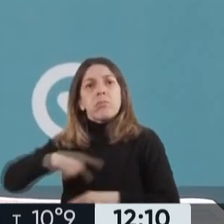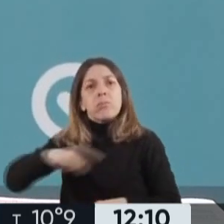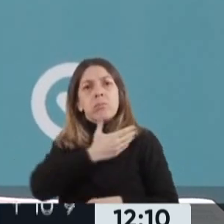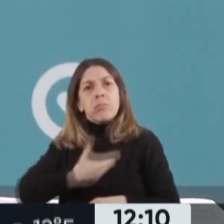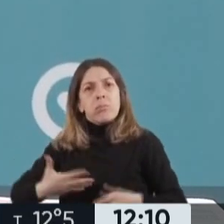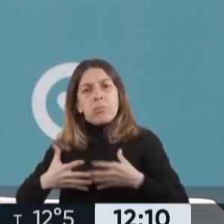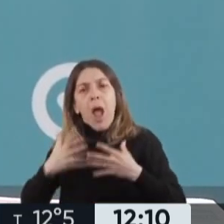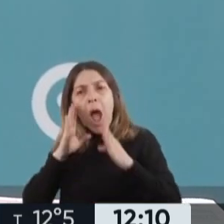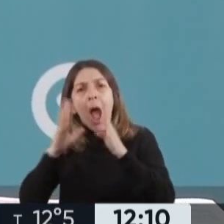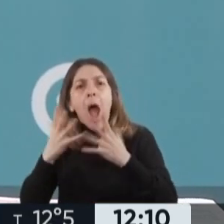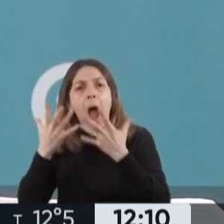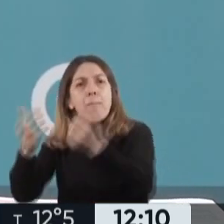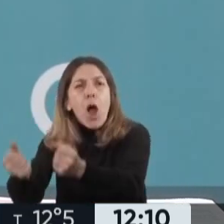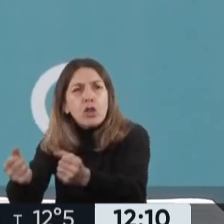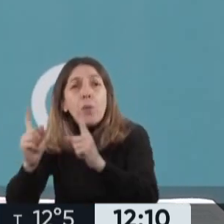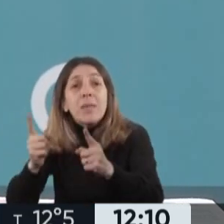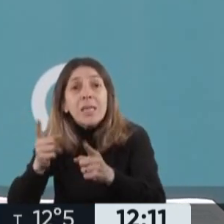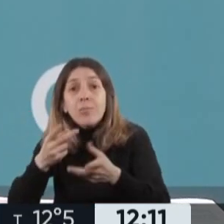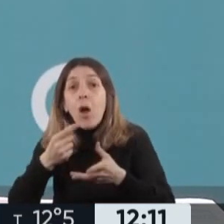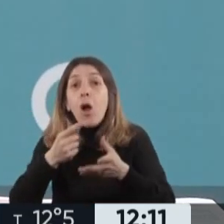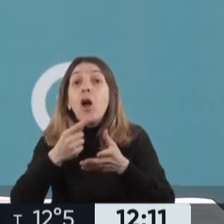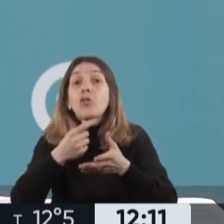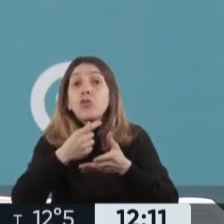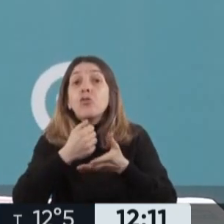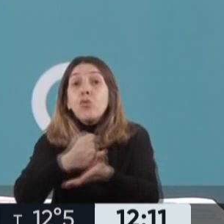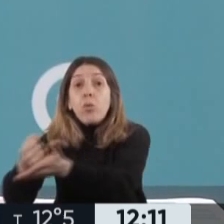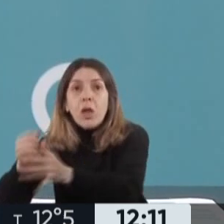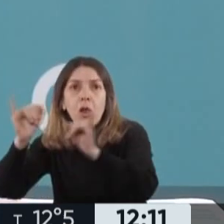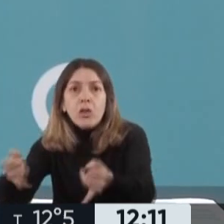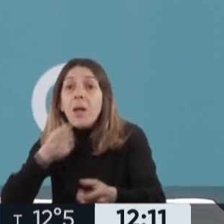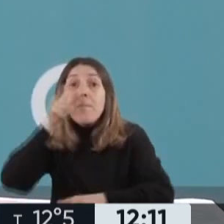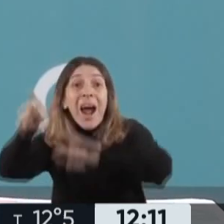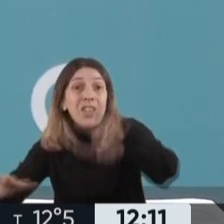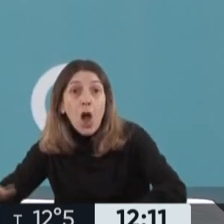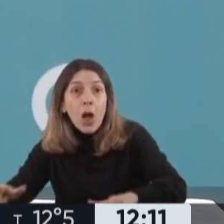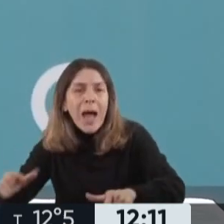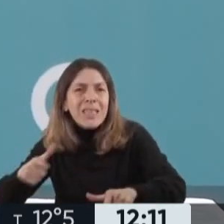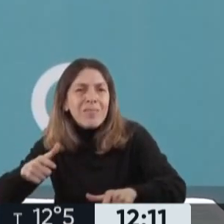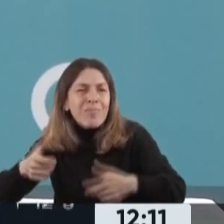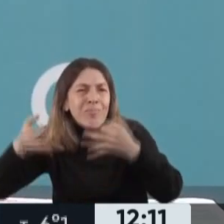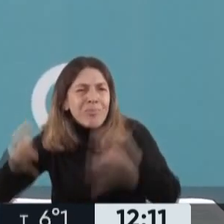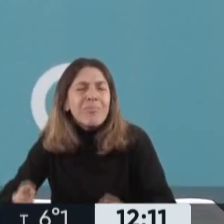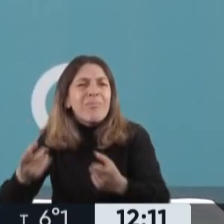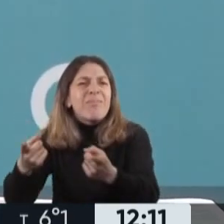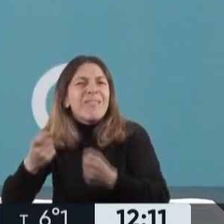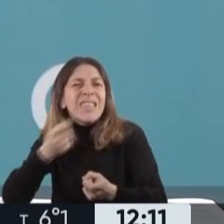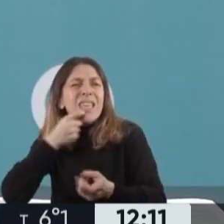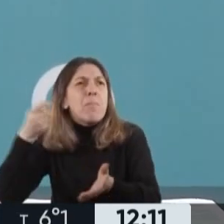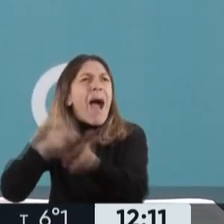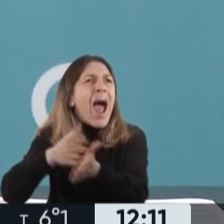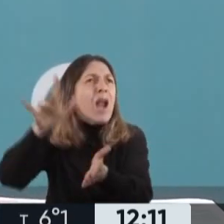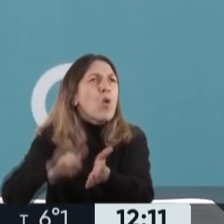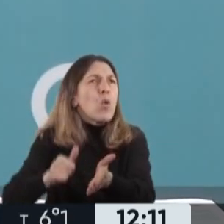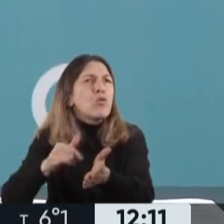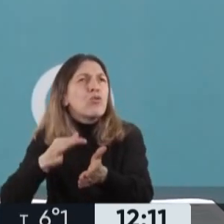de los subsidios. Concentrar los subsidios que tenemos en aquellos que realmente para hacer frente al costo de la energía tienen que hacer un esfuerzo mayor